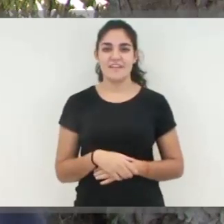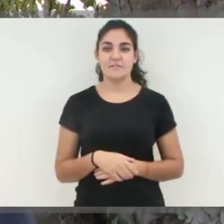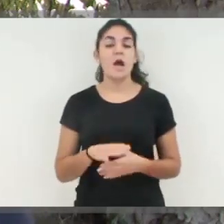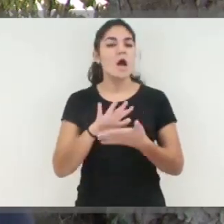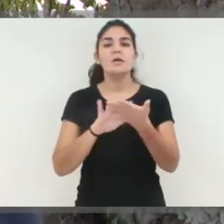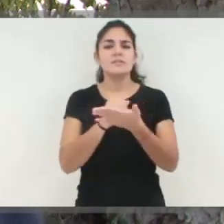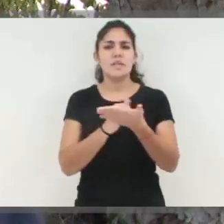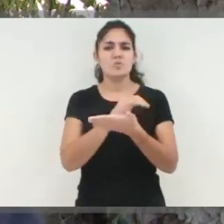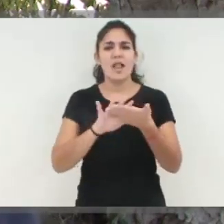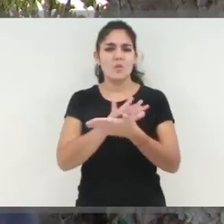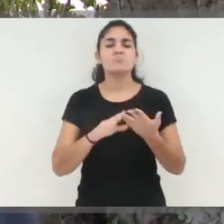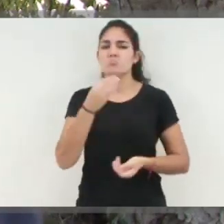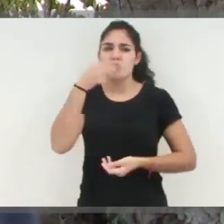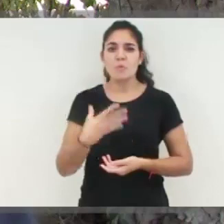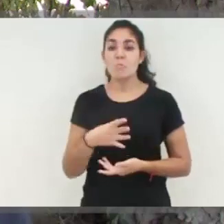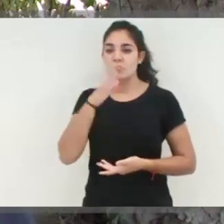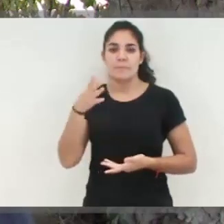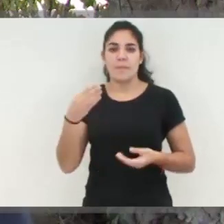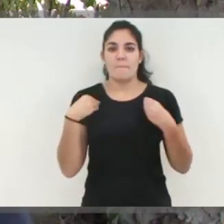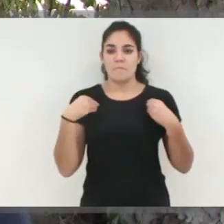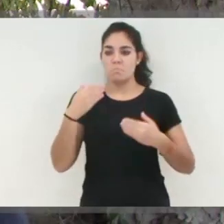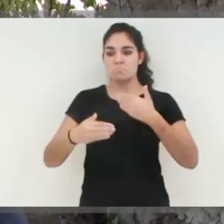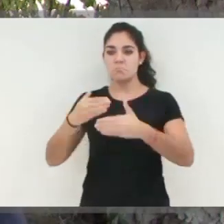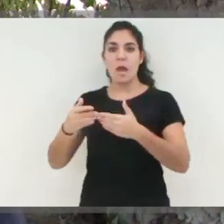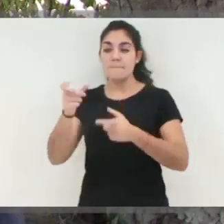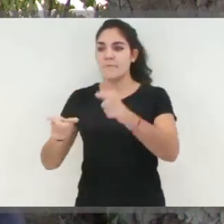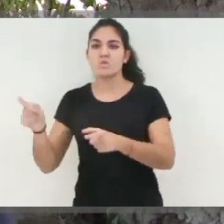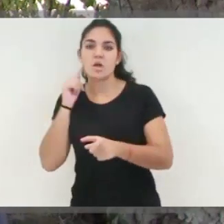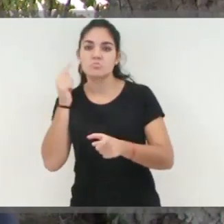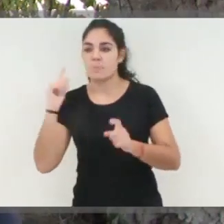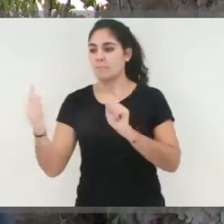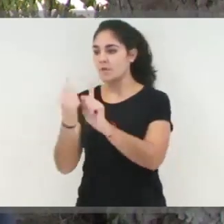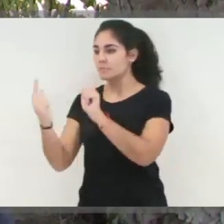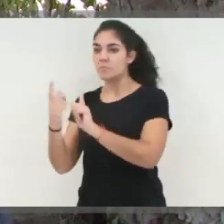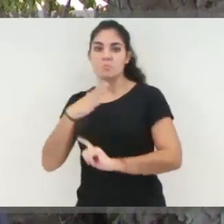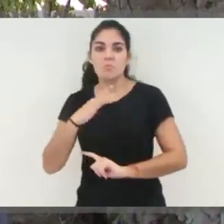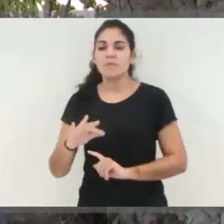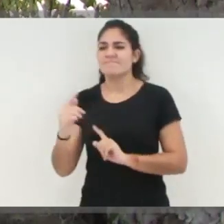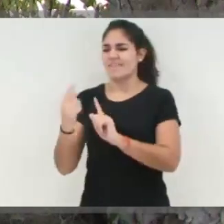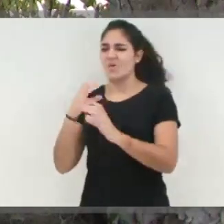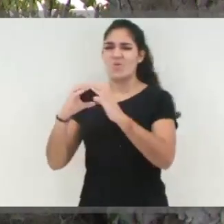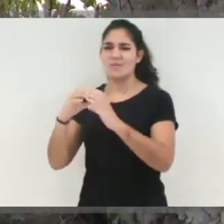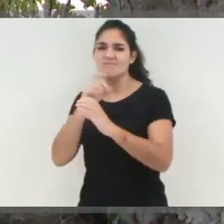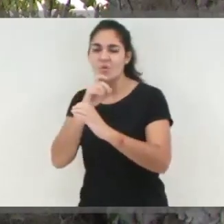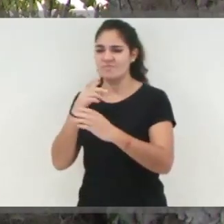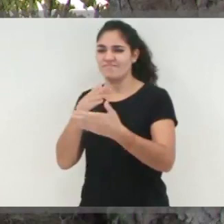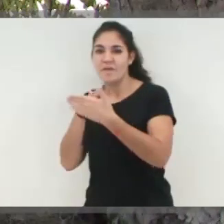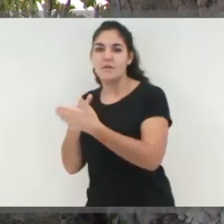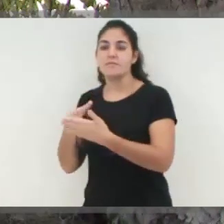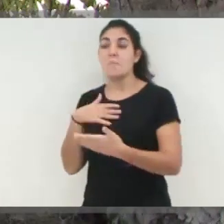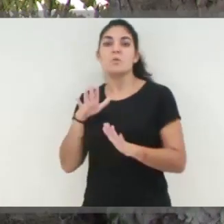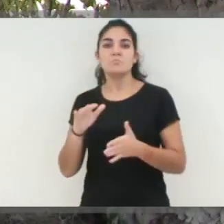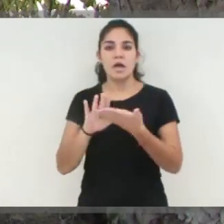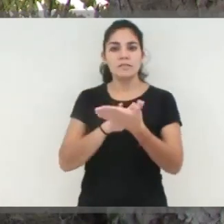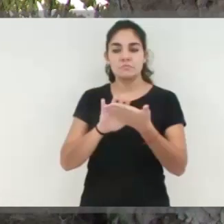lengua de signos porque en la vida puedes encontrarte gente sorda y es una dificultad hablar con ellos. Gracias a esto, pues puedes hablar